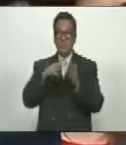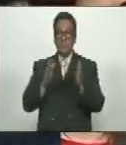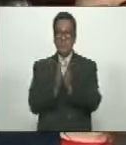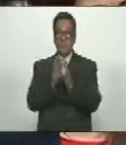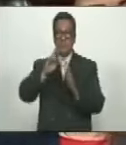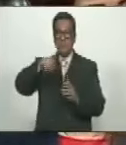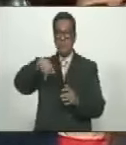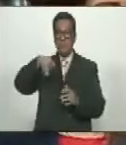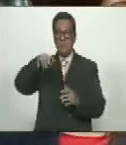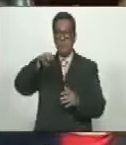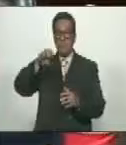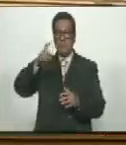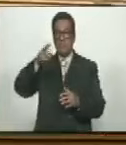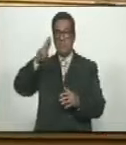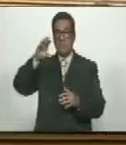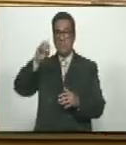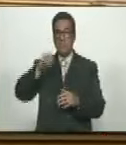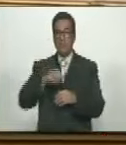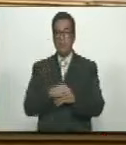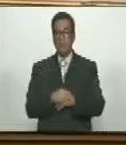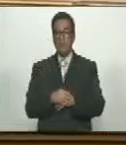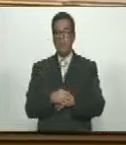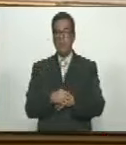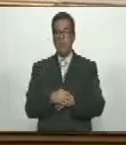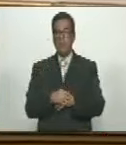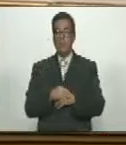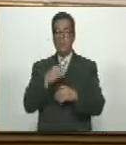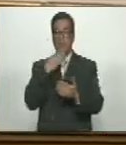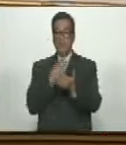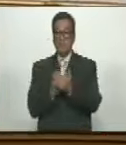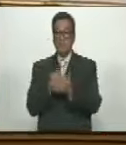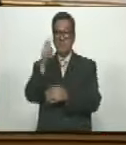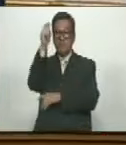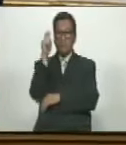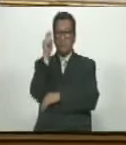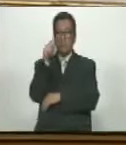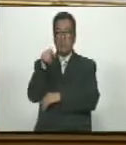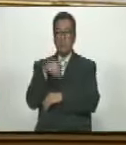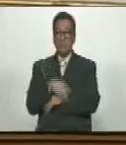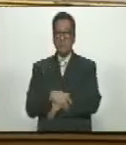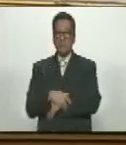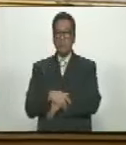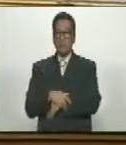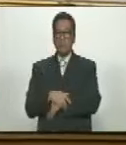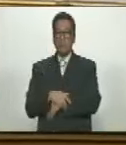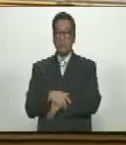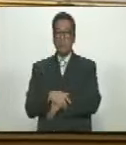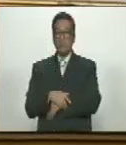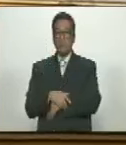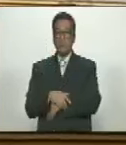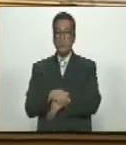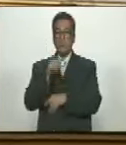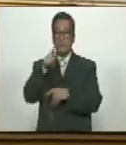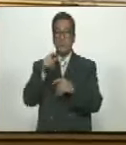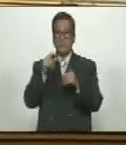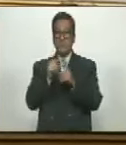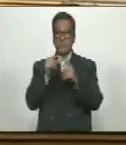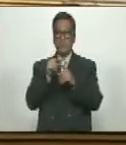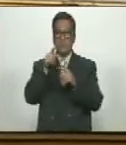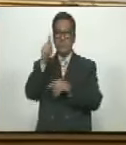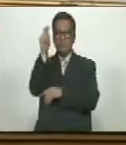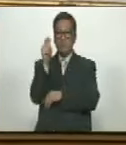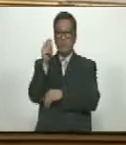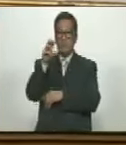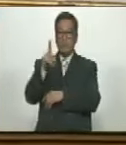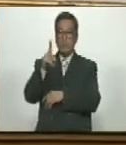Pedro Es todo Señor Presidente Gracias Diputado Vamos a dejar En el derecho De palabra Al